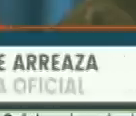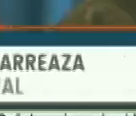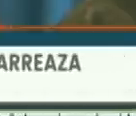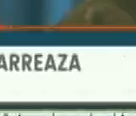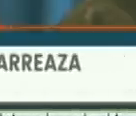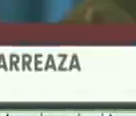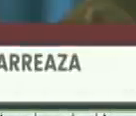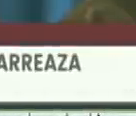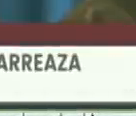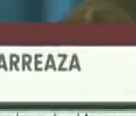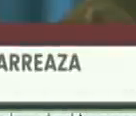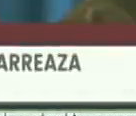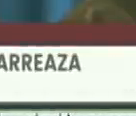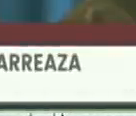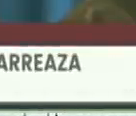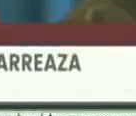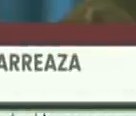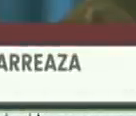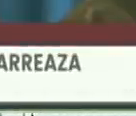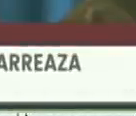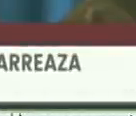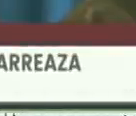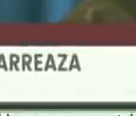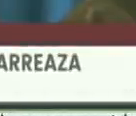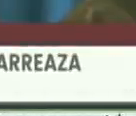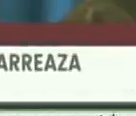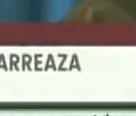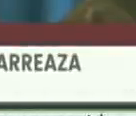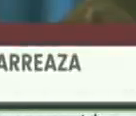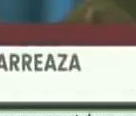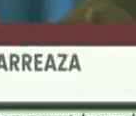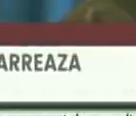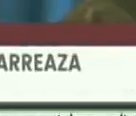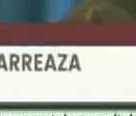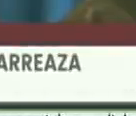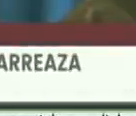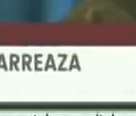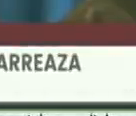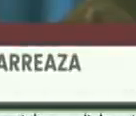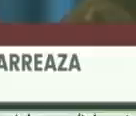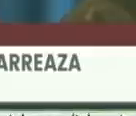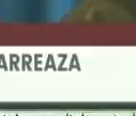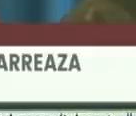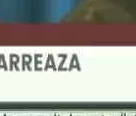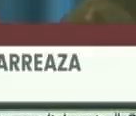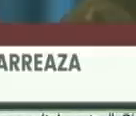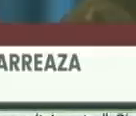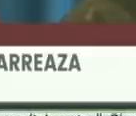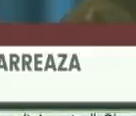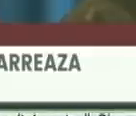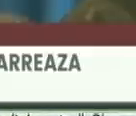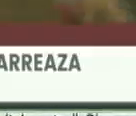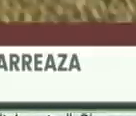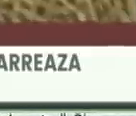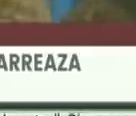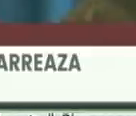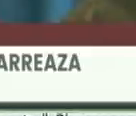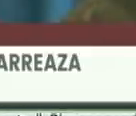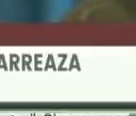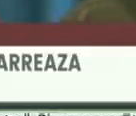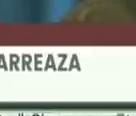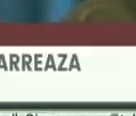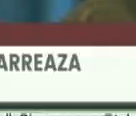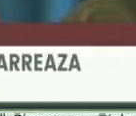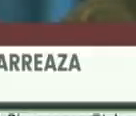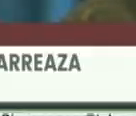está muy vinculada con lo concreto. Es una relación que va a la realidad económica de